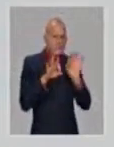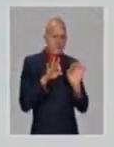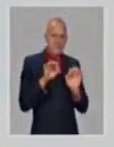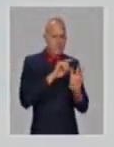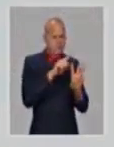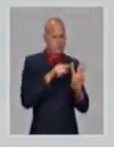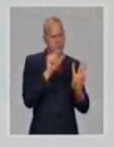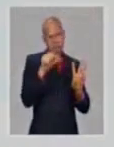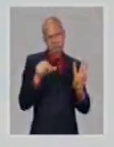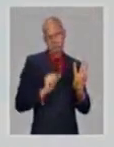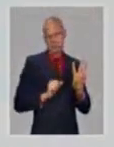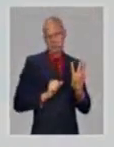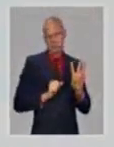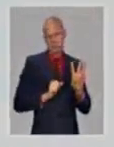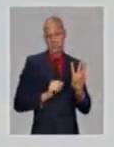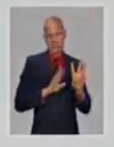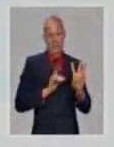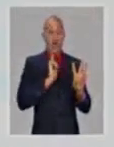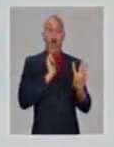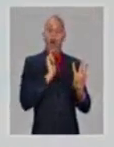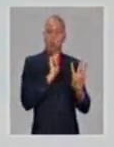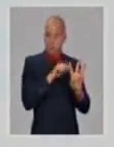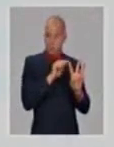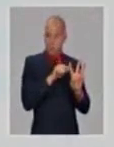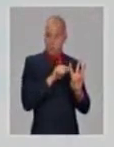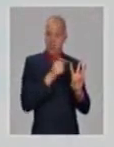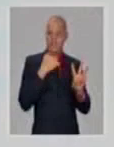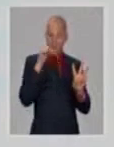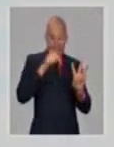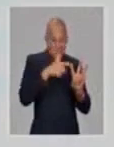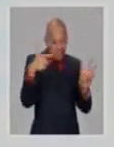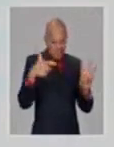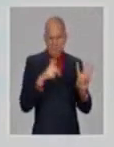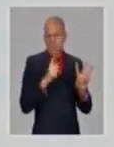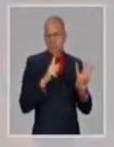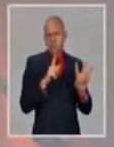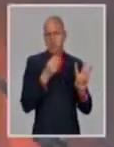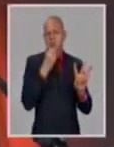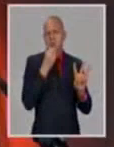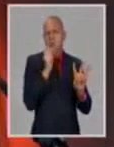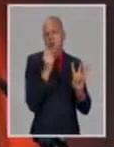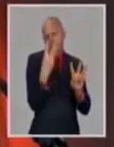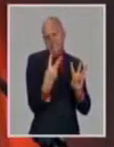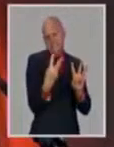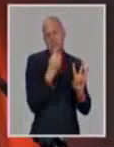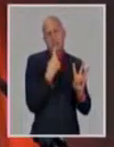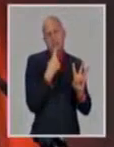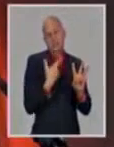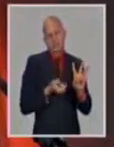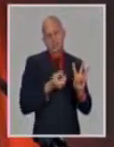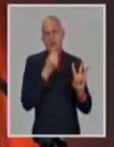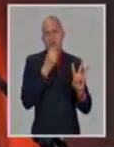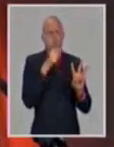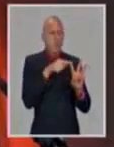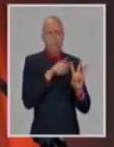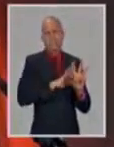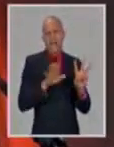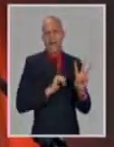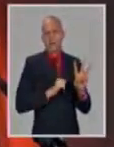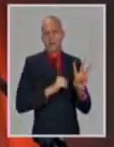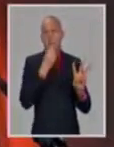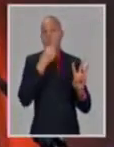bueno, la he detectado, hay que vigilar, porque es posible que eso se quede ahí, pero es posible que no se quede ahí.